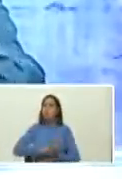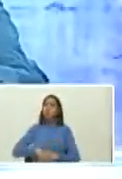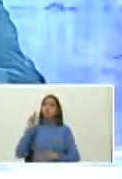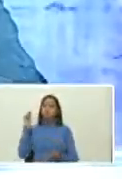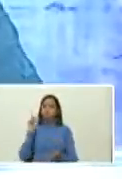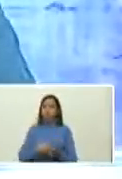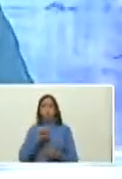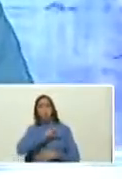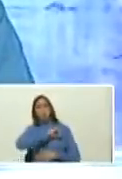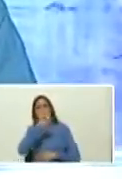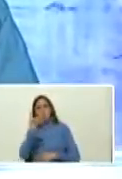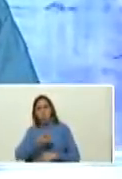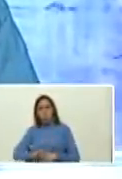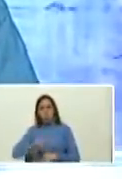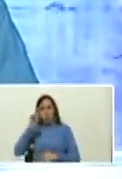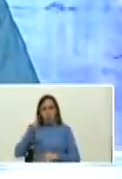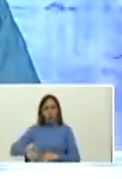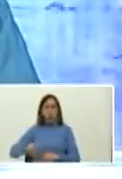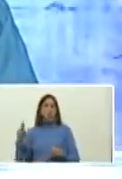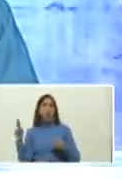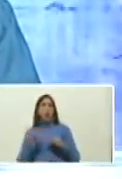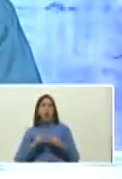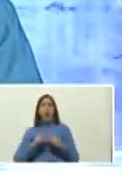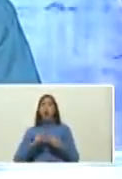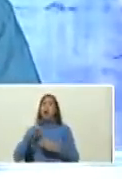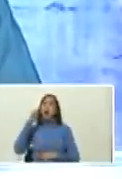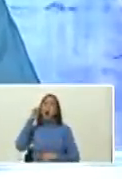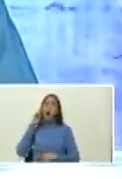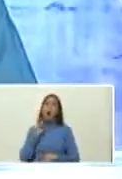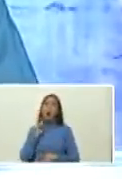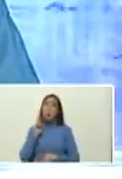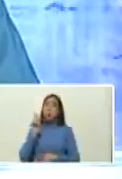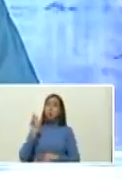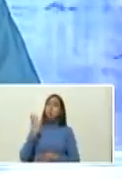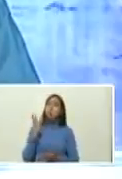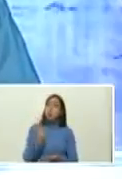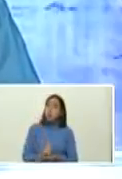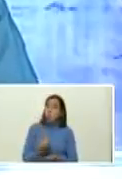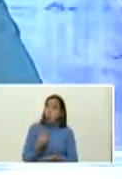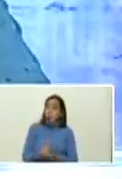irse al Zulia al Táchira a Bolívar Monaga